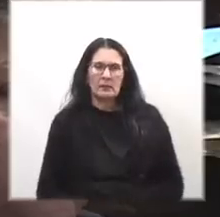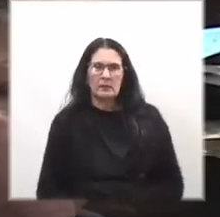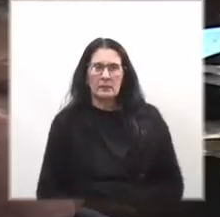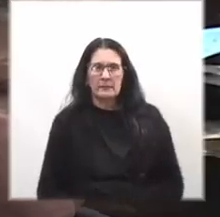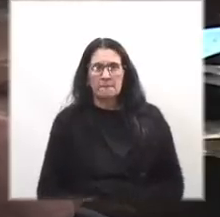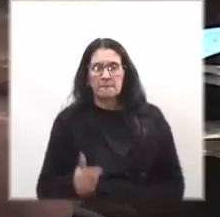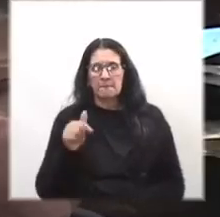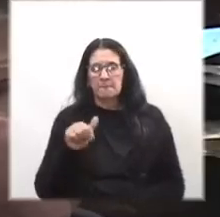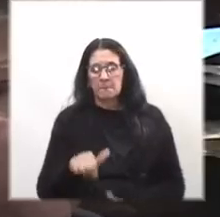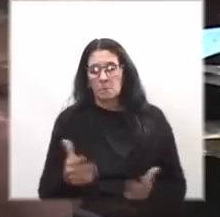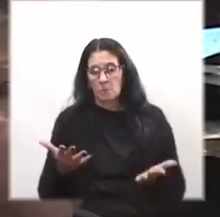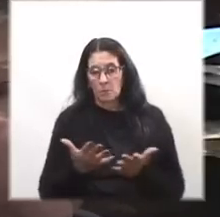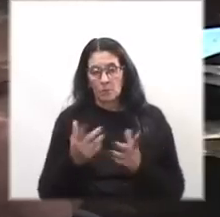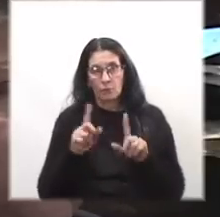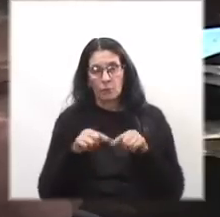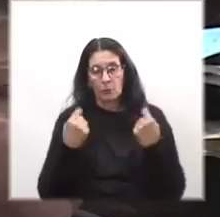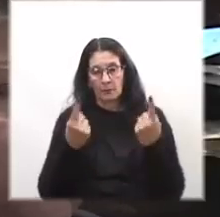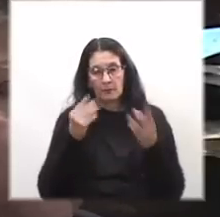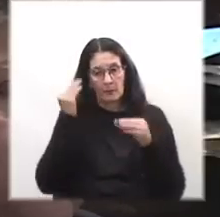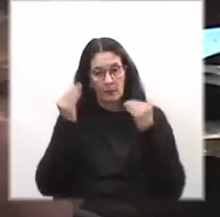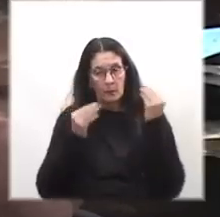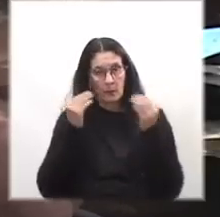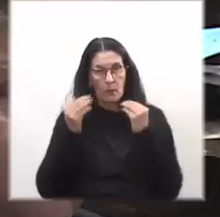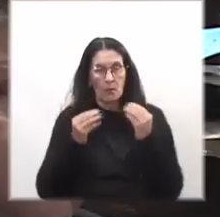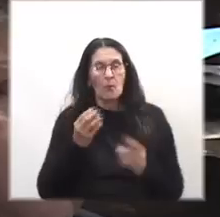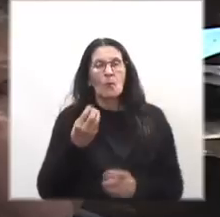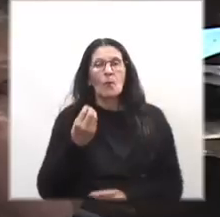y ahora estamos muy preocupados por los cubanos